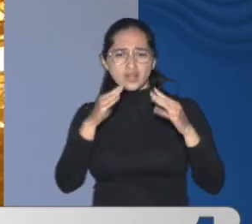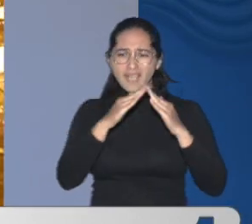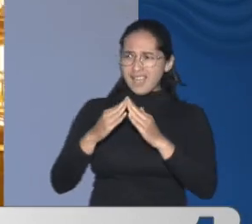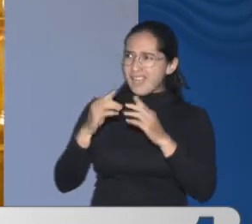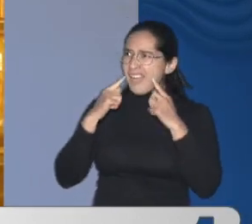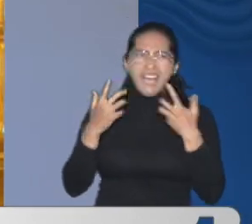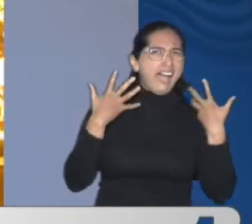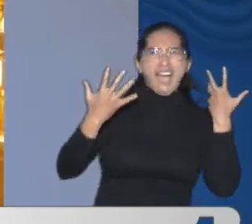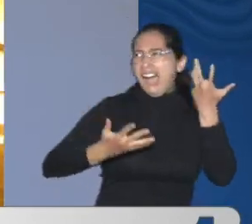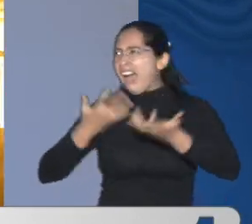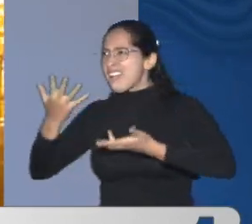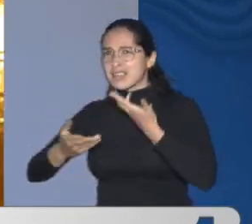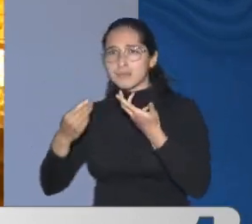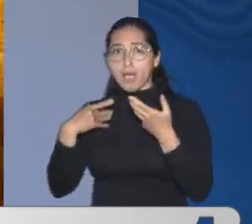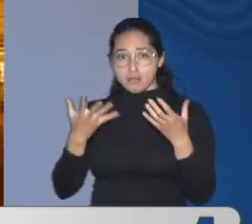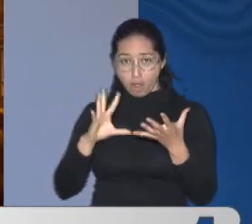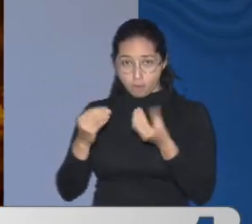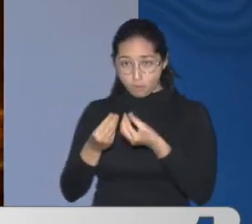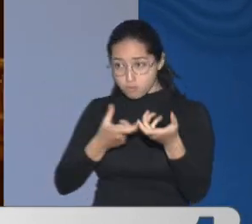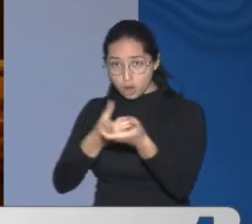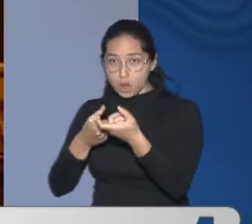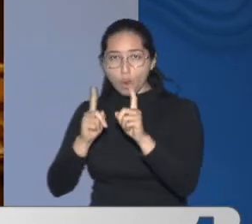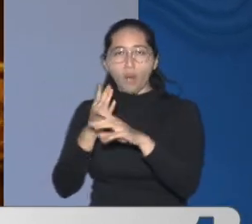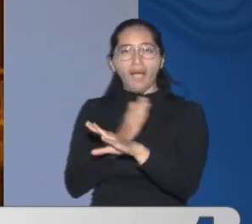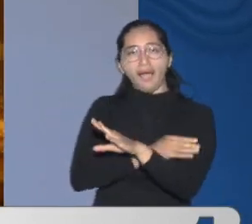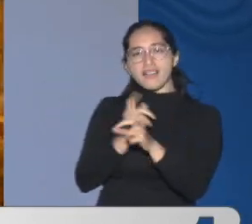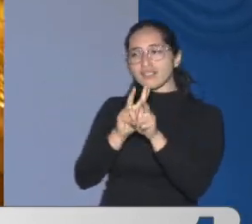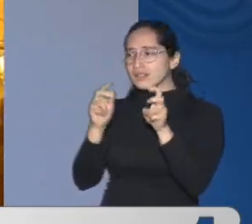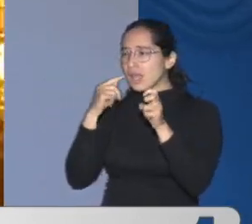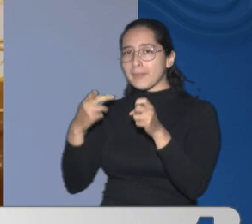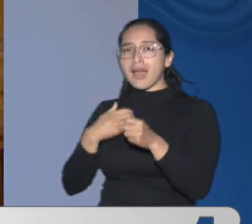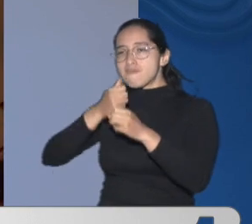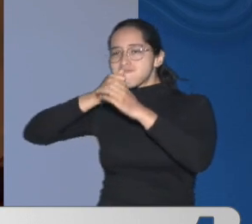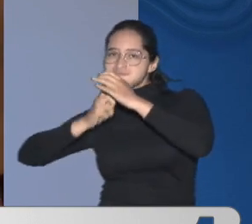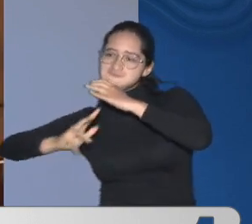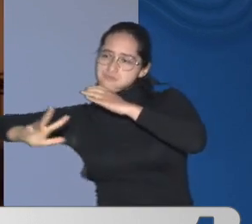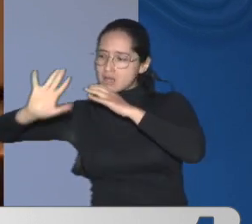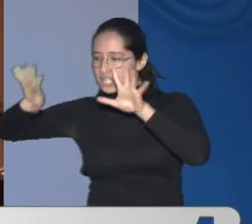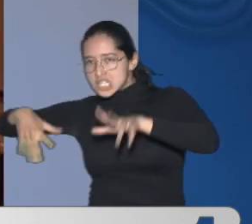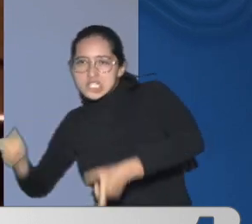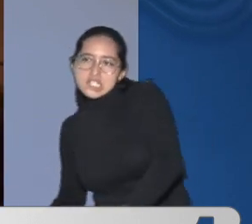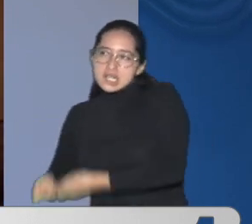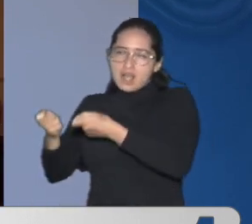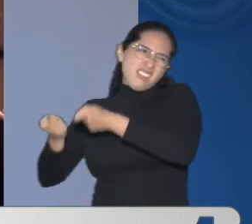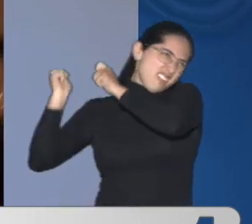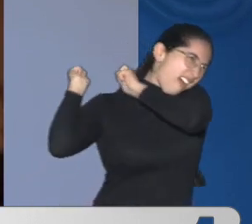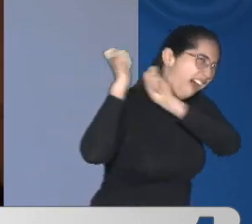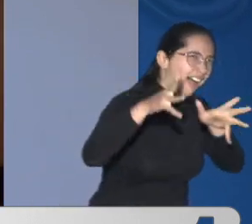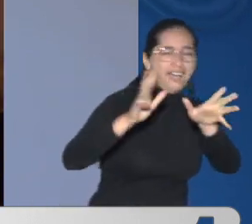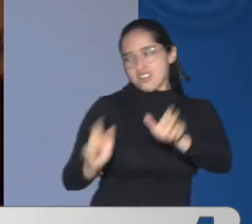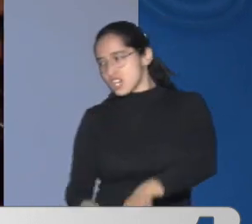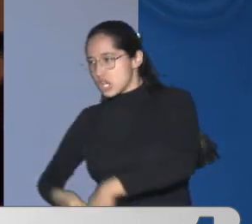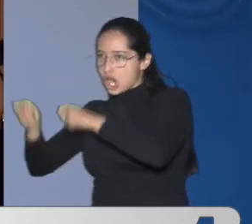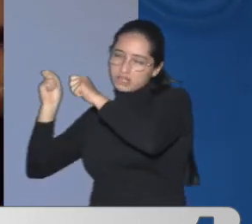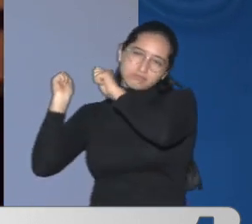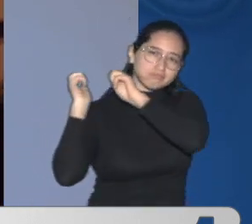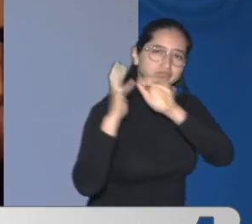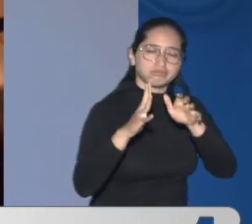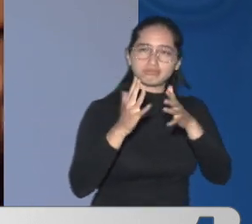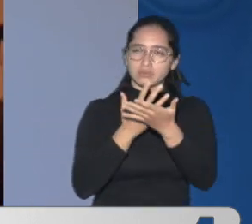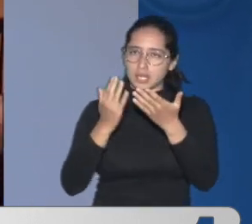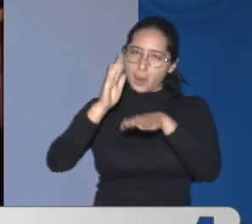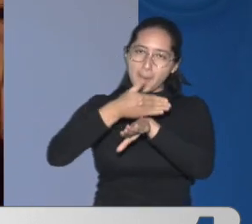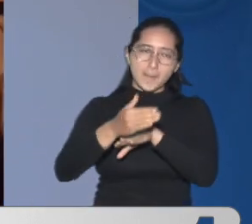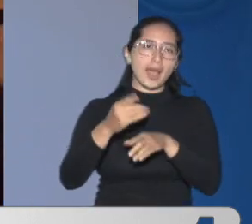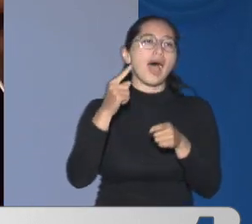También para esta emergencia Fue necesaria El apoyo De la Policía Nacional De la Defensa Civil Y de la Cruz Roja Según el